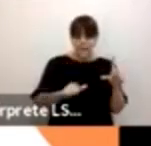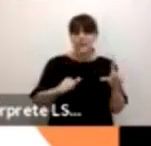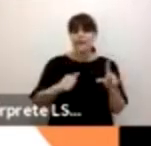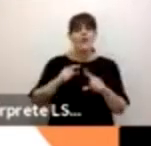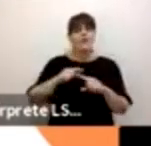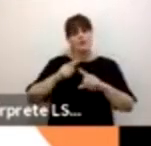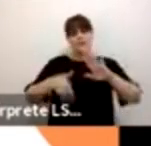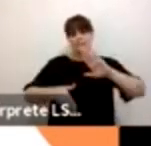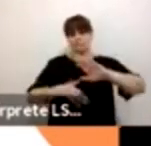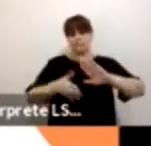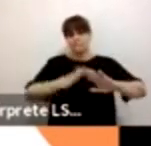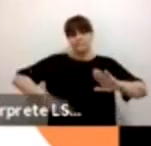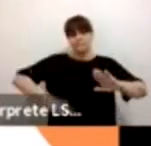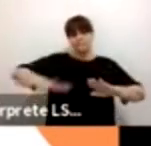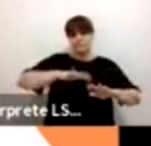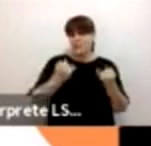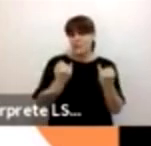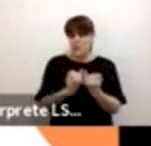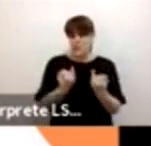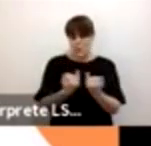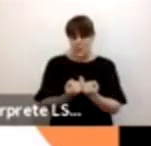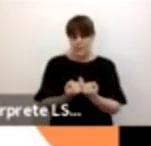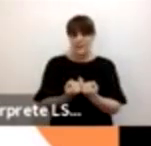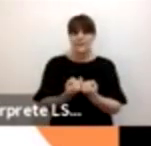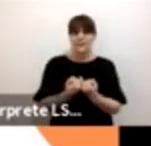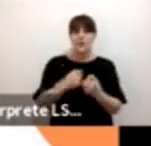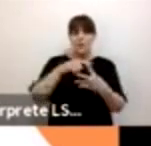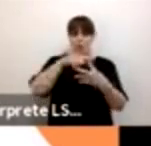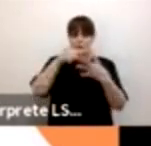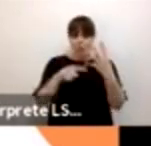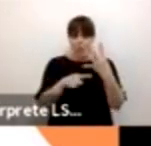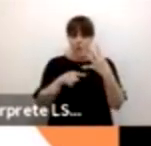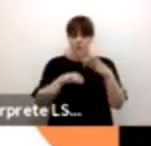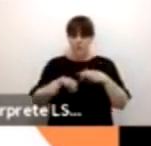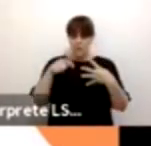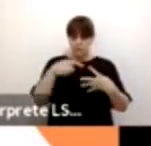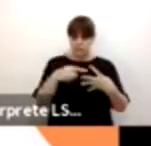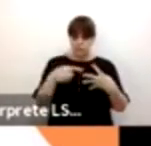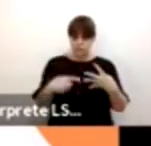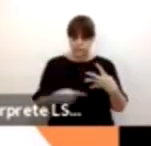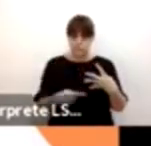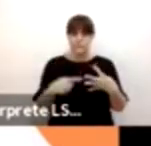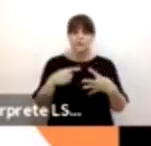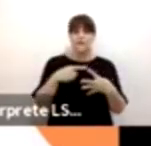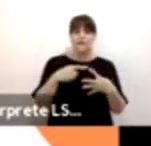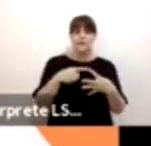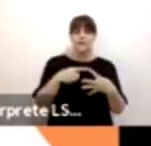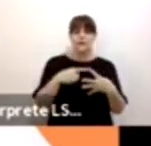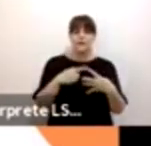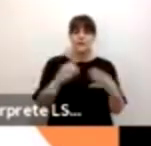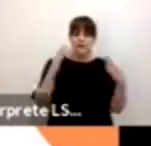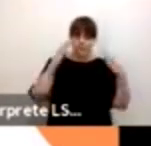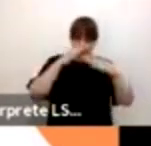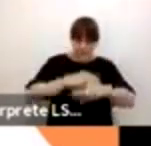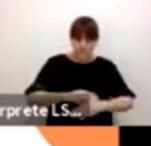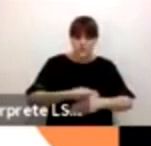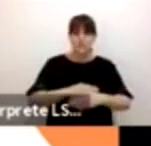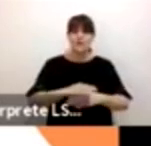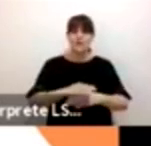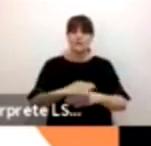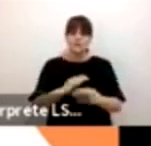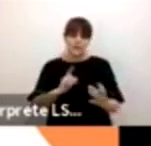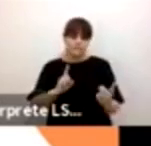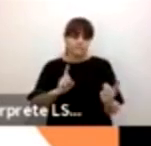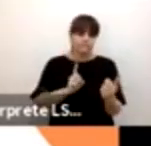Nosotros trabajamos a través de cuatro ejes de acción, que son espacios de reflexión, intervención directa con cualquier tipo de